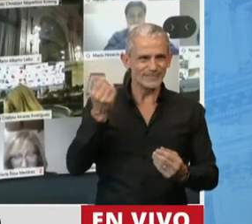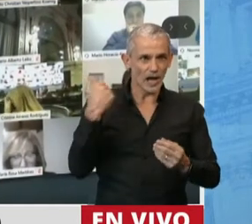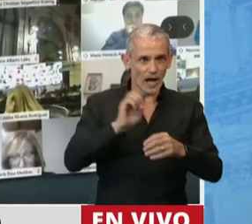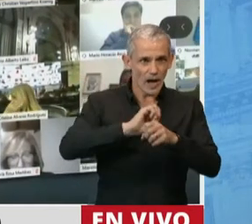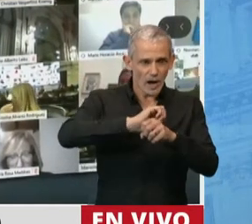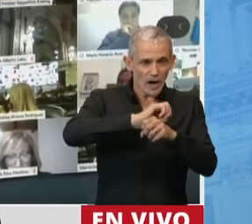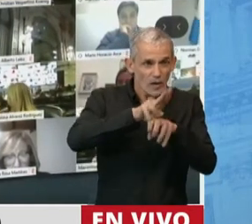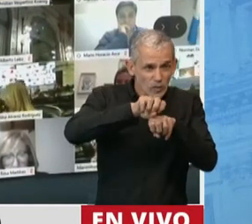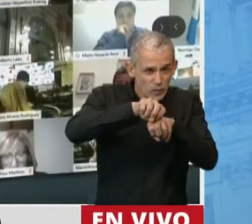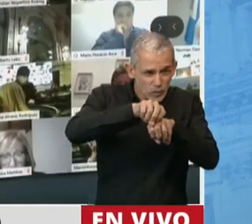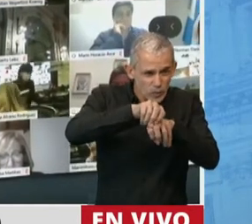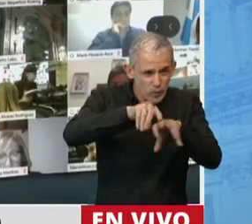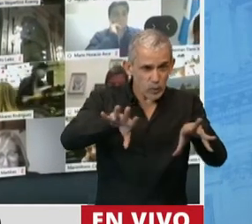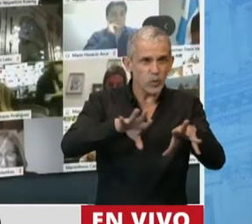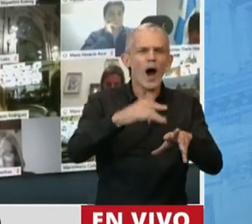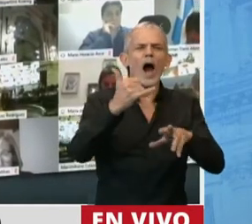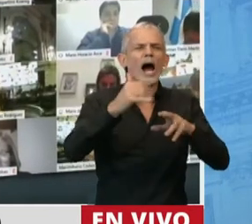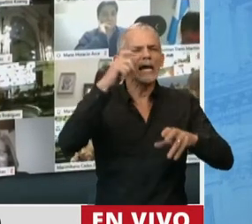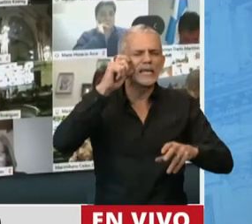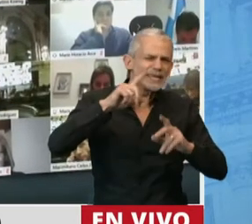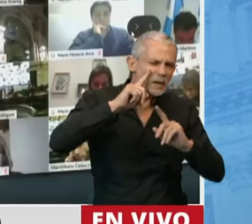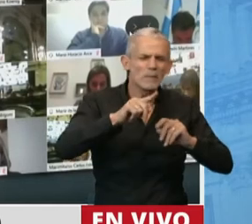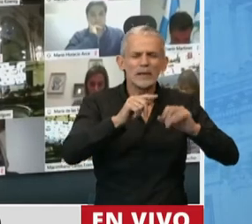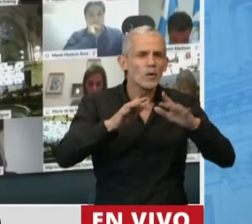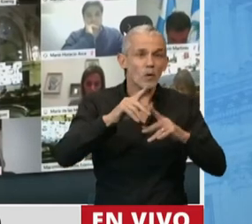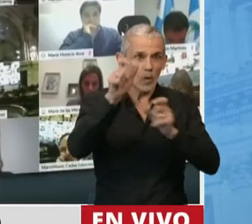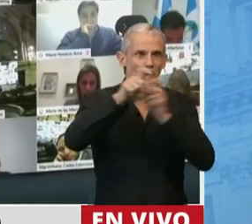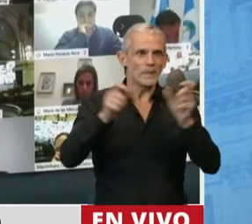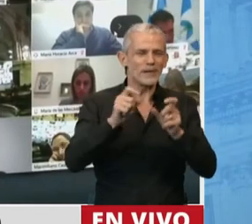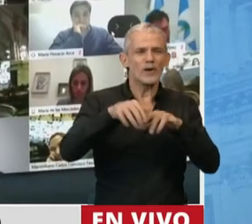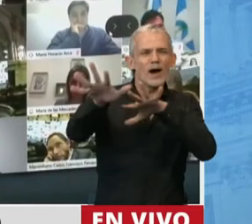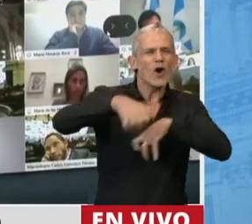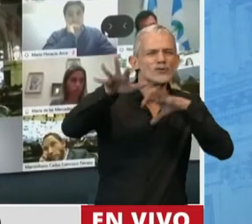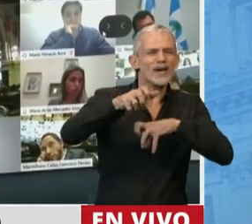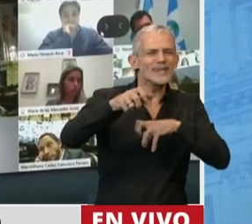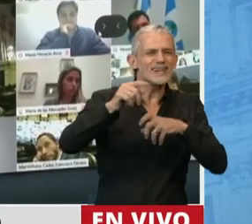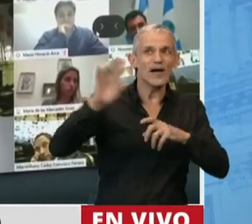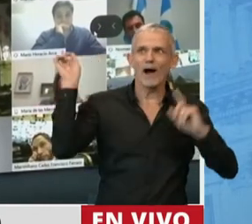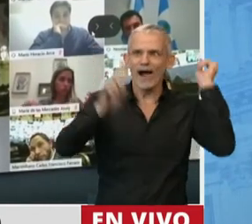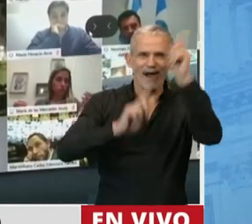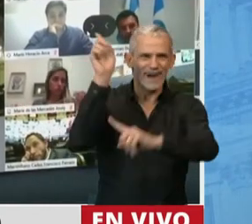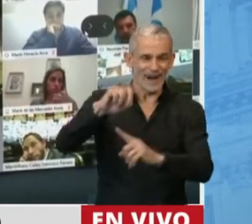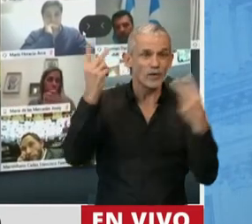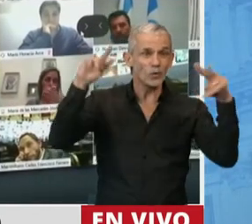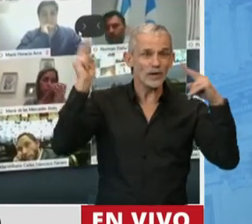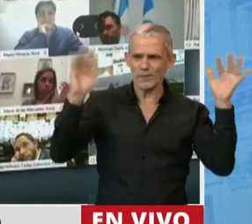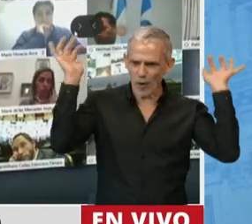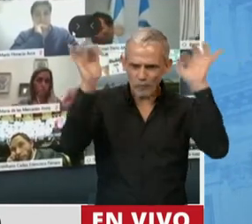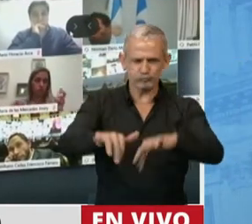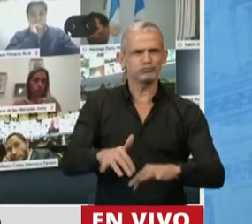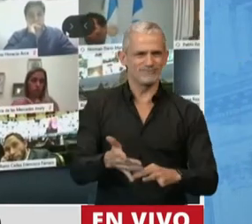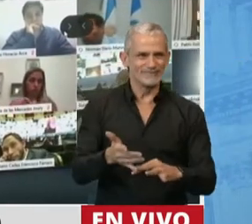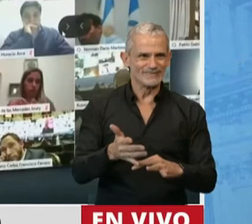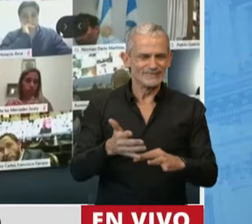de pandemia decenas de miles de trabajadores golondrinas en plena cosecha, de haber tenido turistas en gran